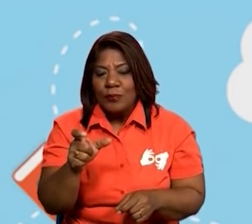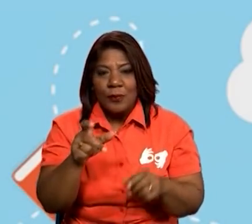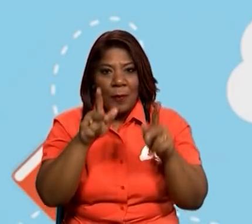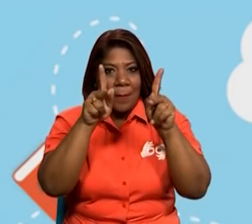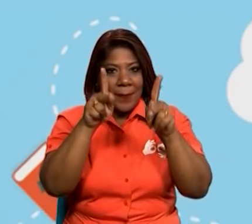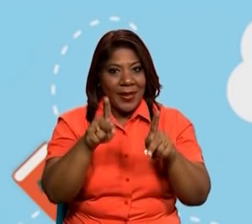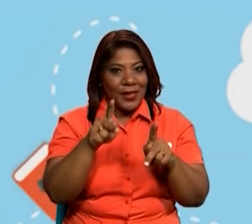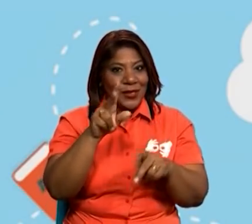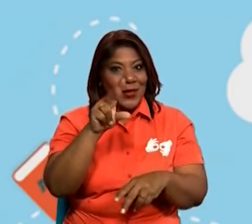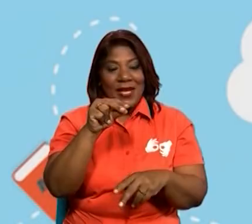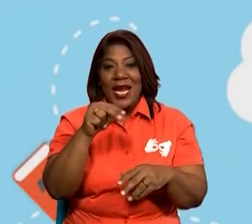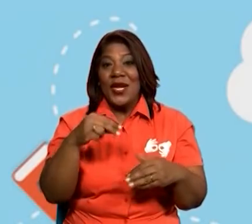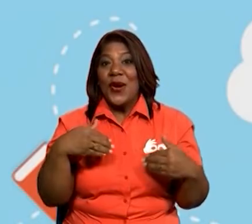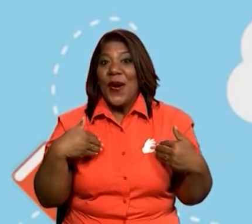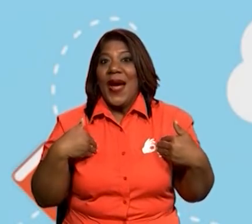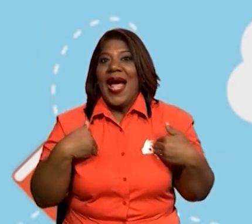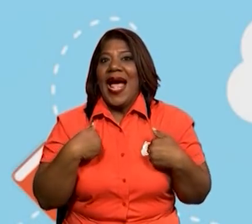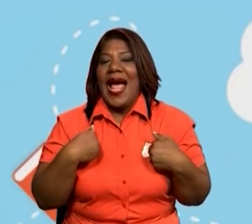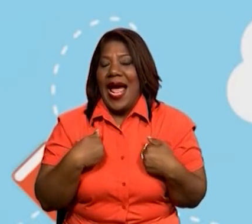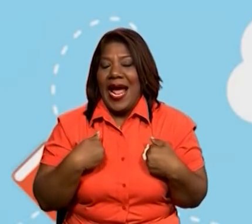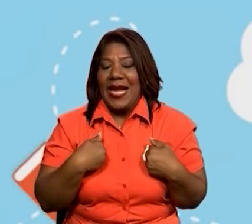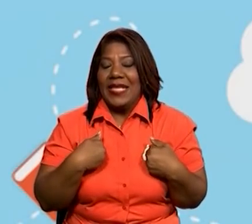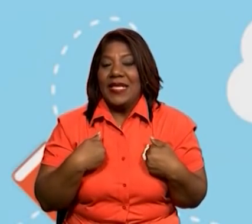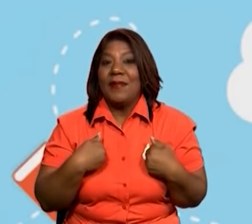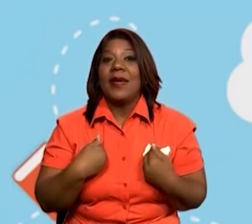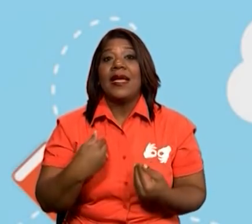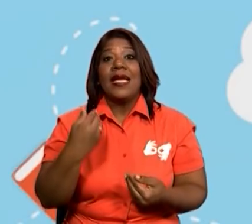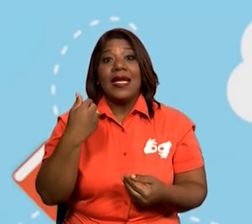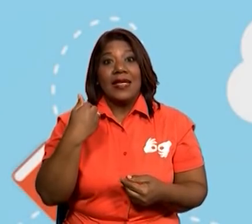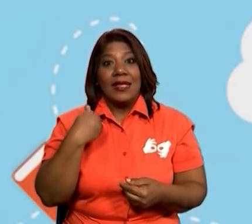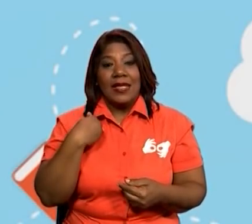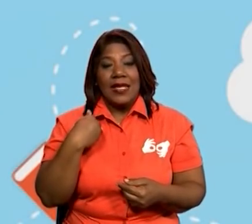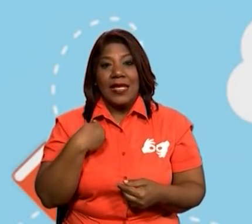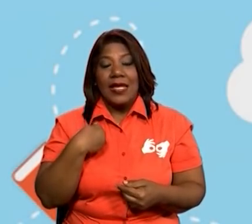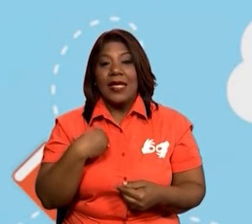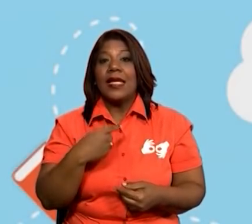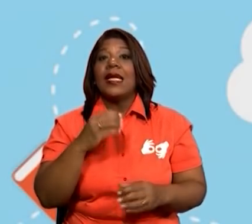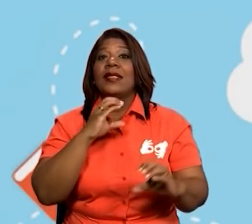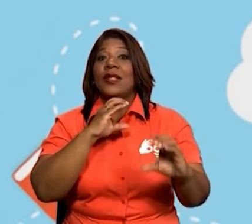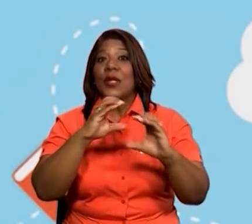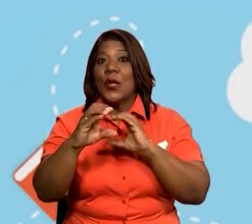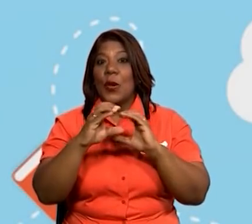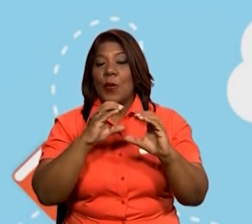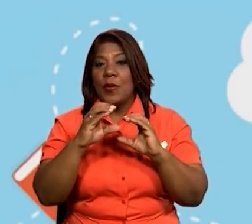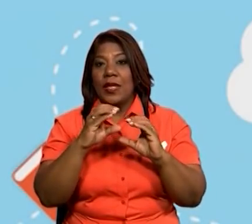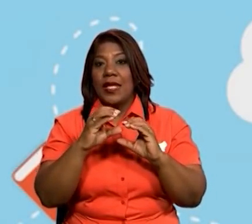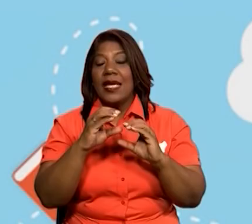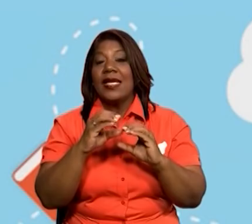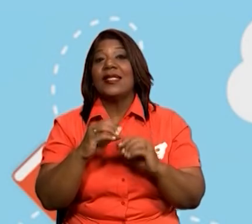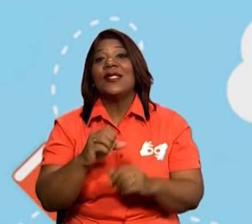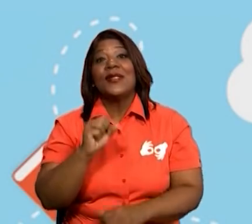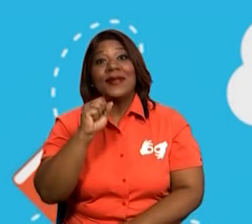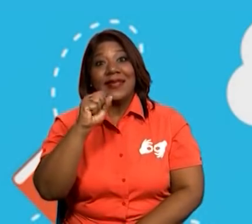que en efecto del relato poseen capacidades comunicativas similares.